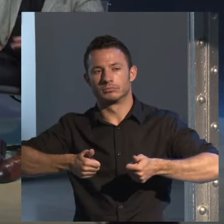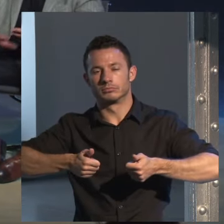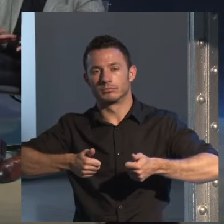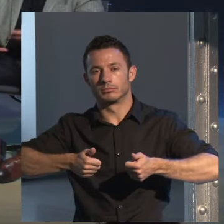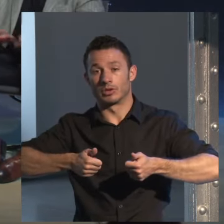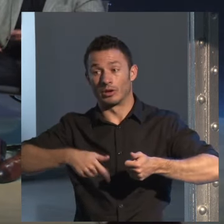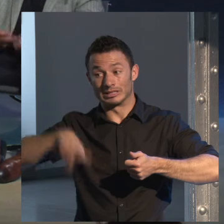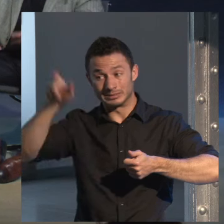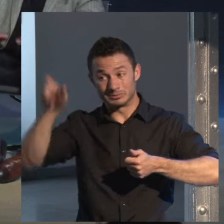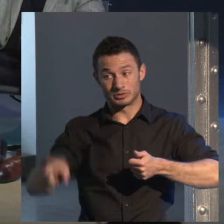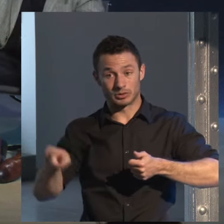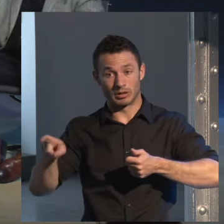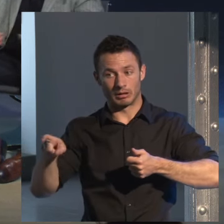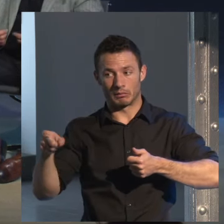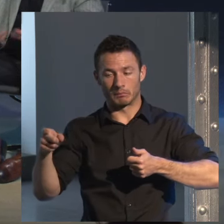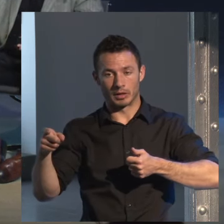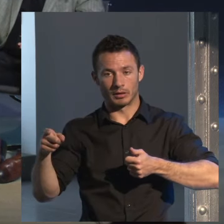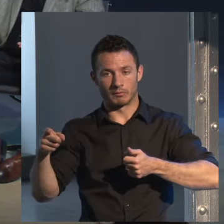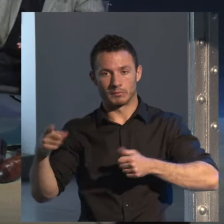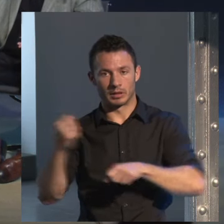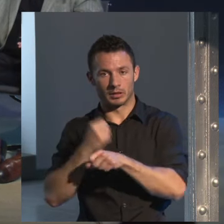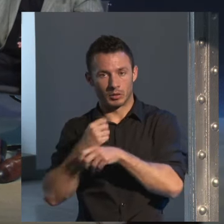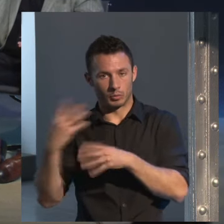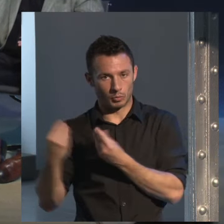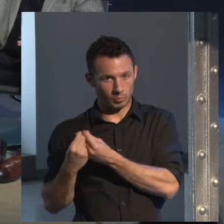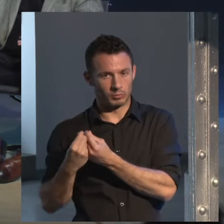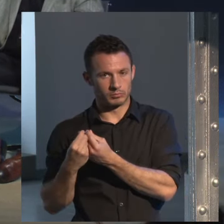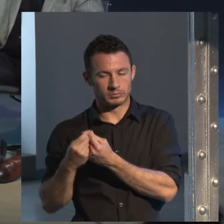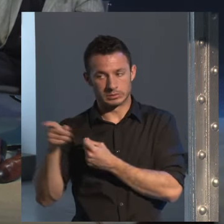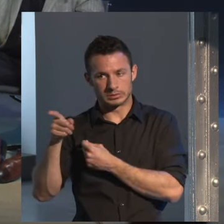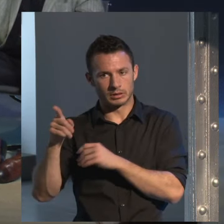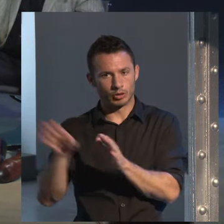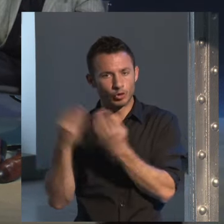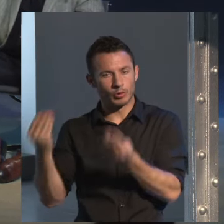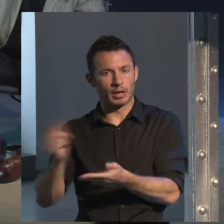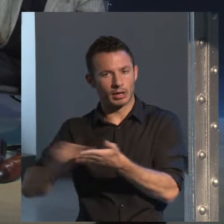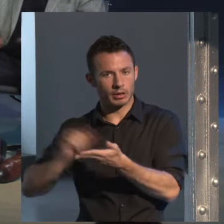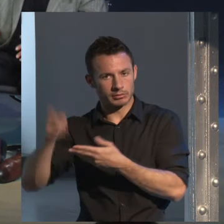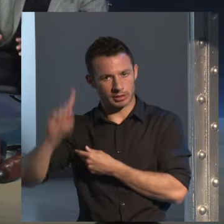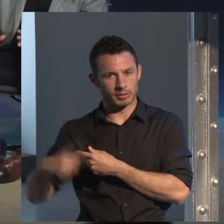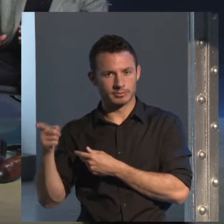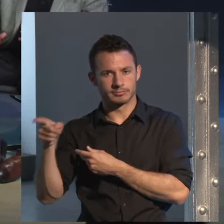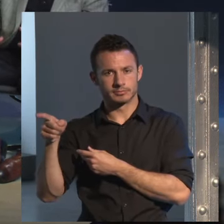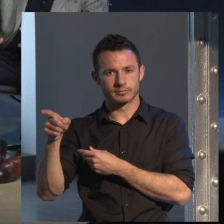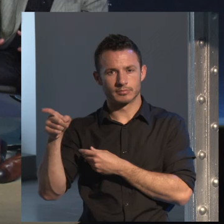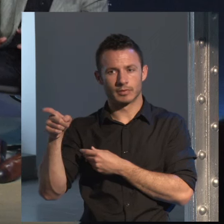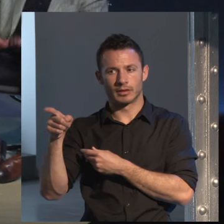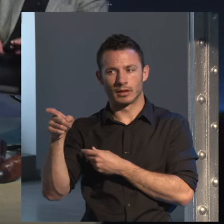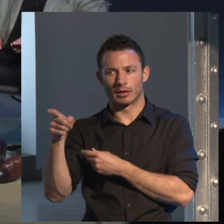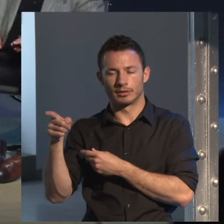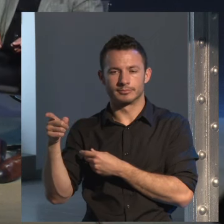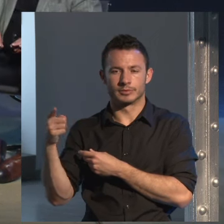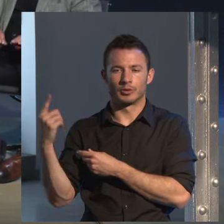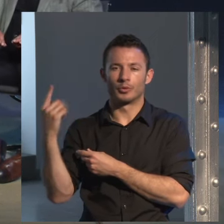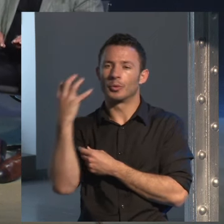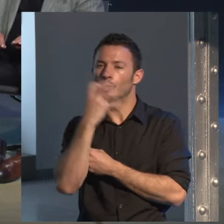una persona que trabajaba conmigo y que había escrito una novela y me hacía el siguiente cuento, que